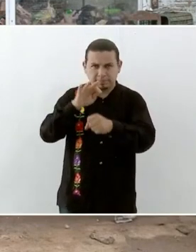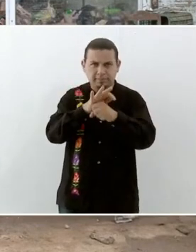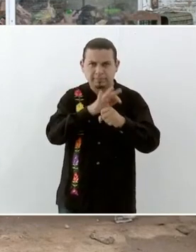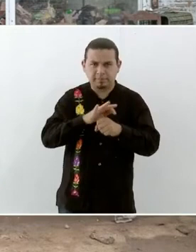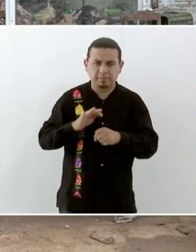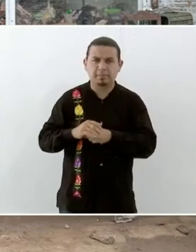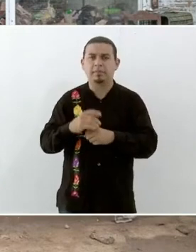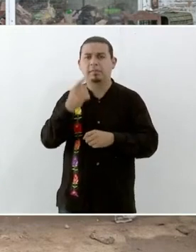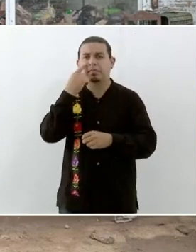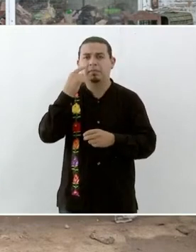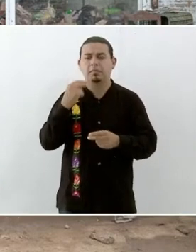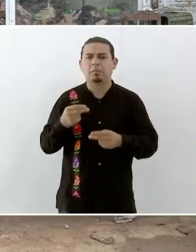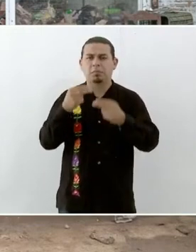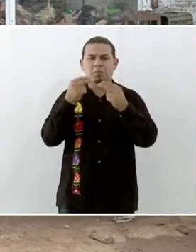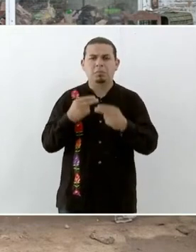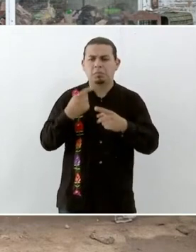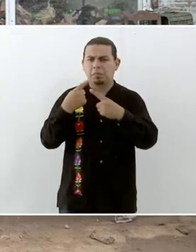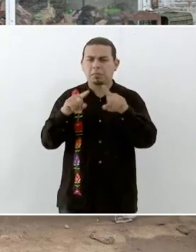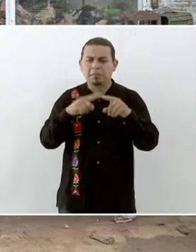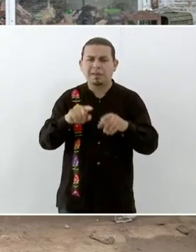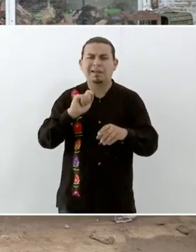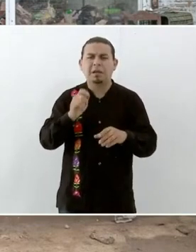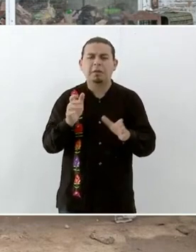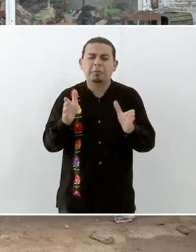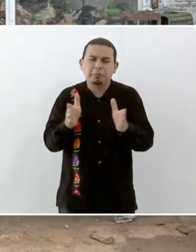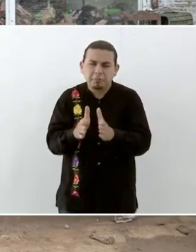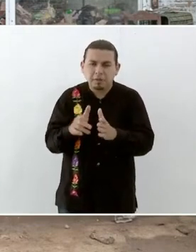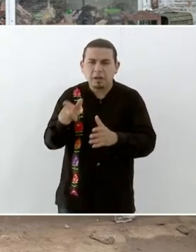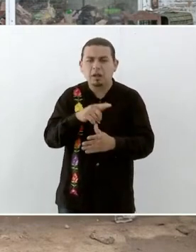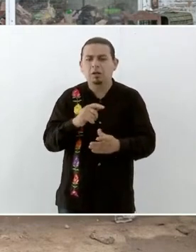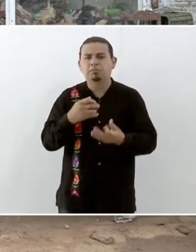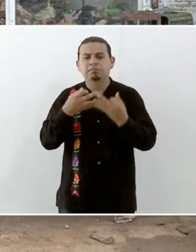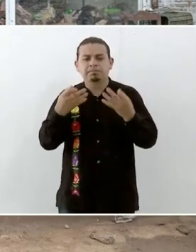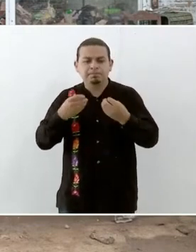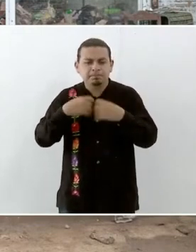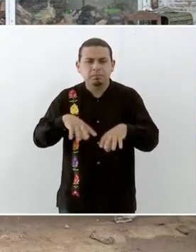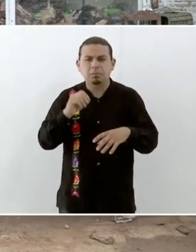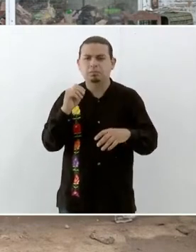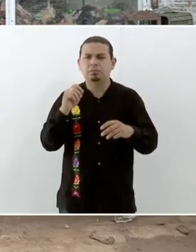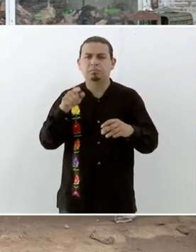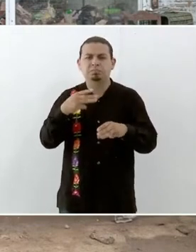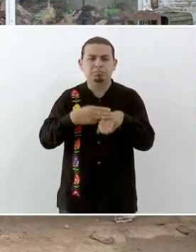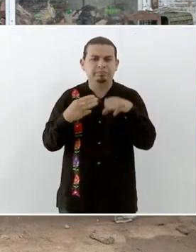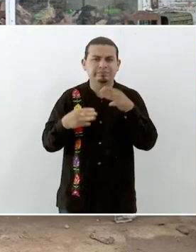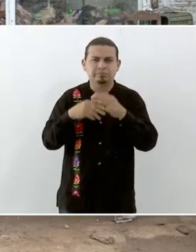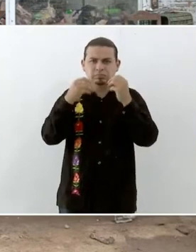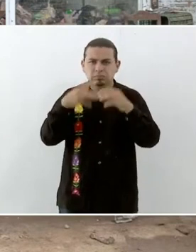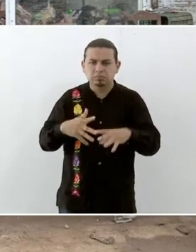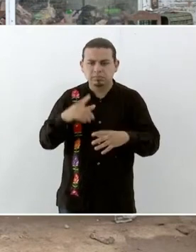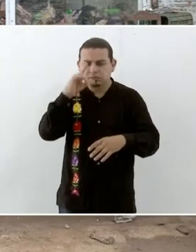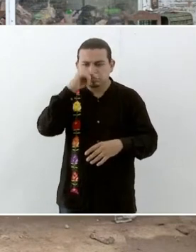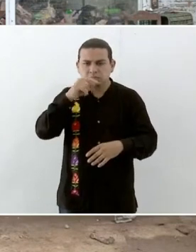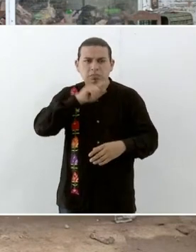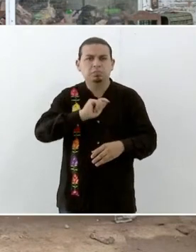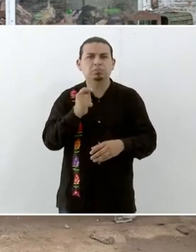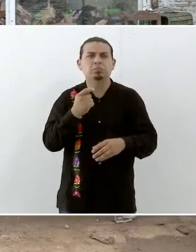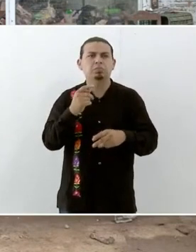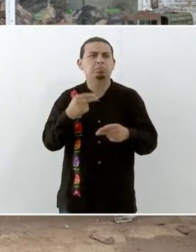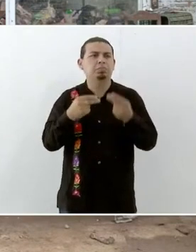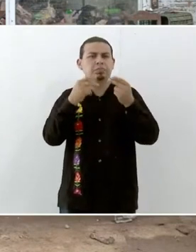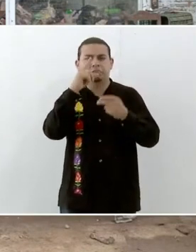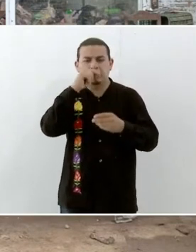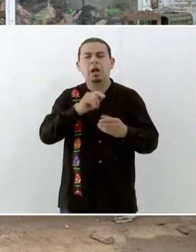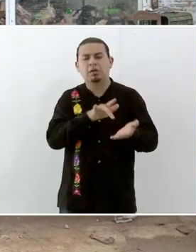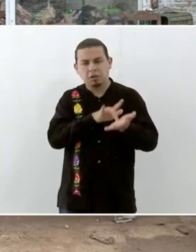caso de los comercios no solamente es la afectación a sus bienes sino la interrupción de la actividad turística.